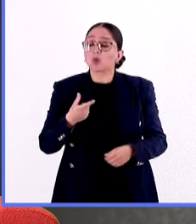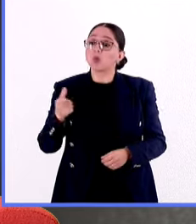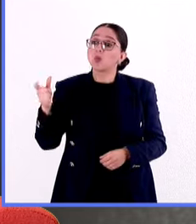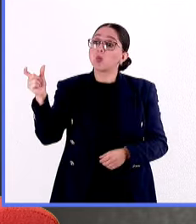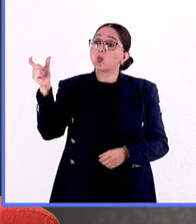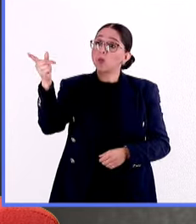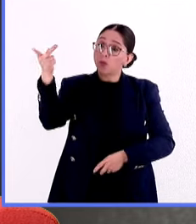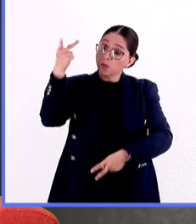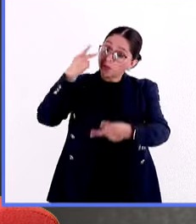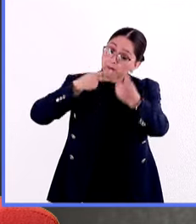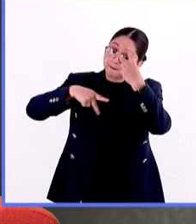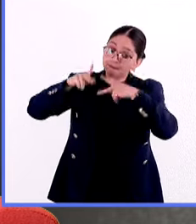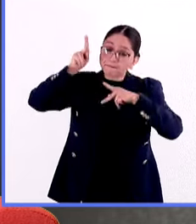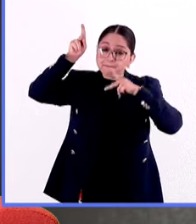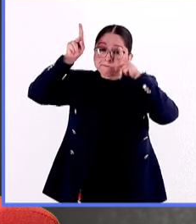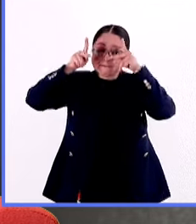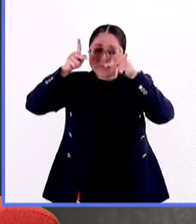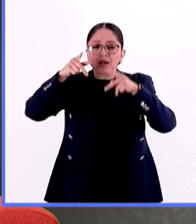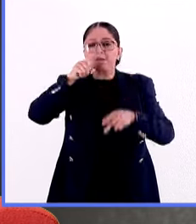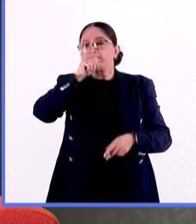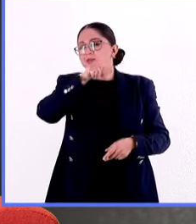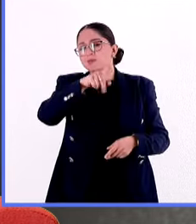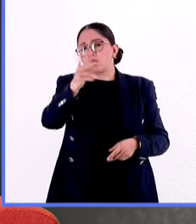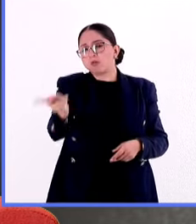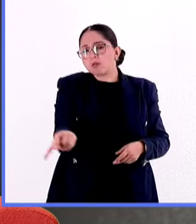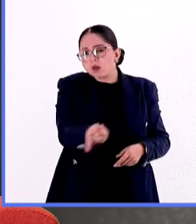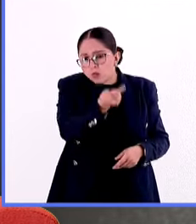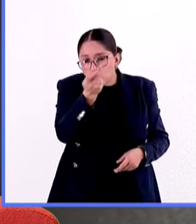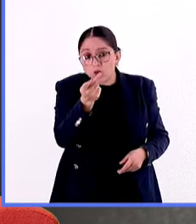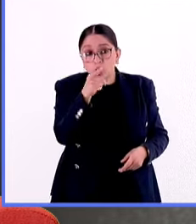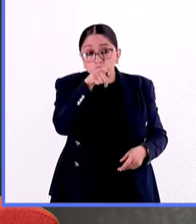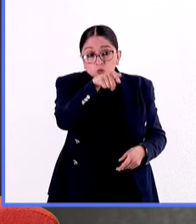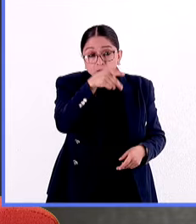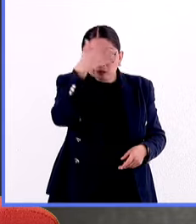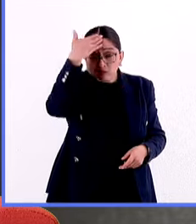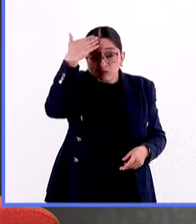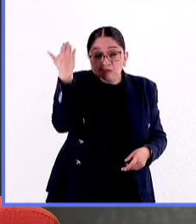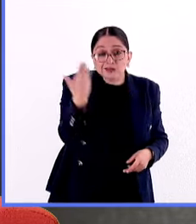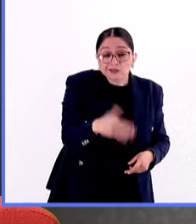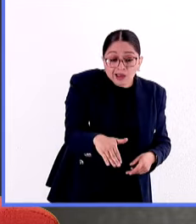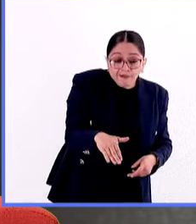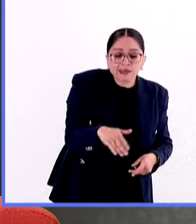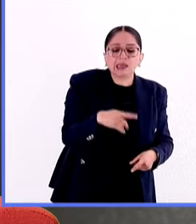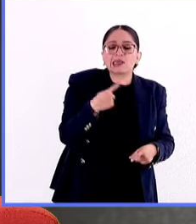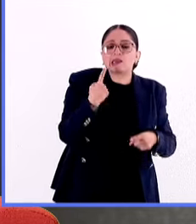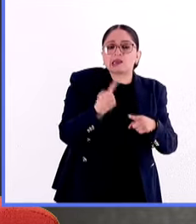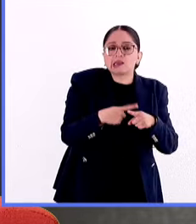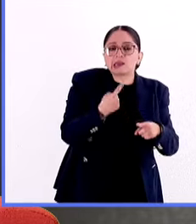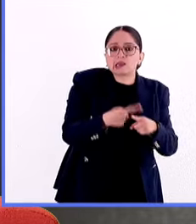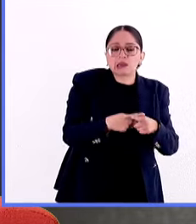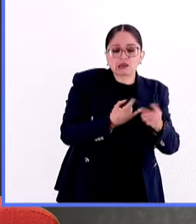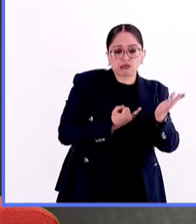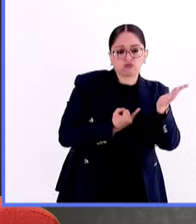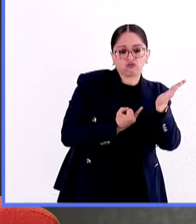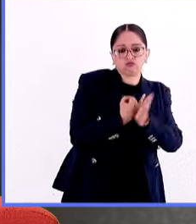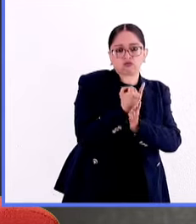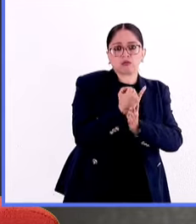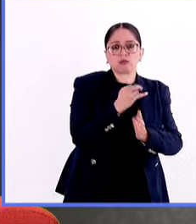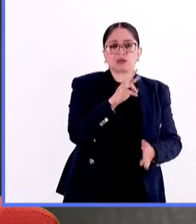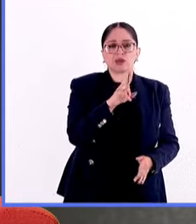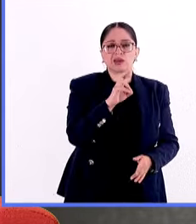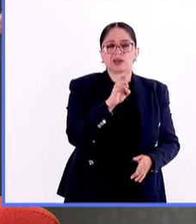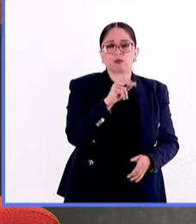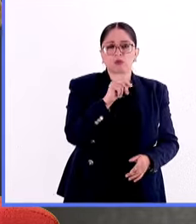público también se genere otras, es ¿sabes desde cuándo se decidió y quiénes decidieron que México iba a ser una república? Ahora se nos hace